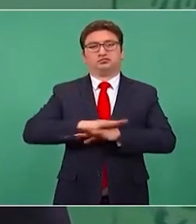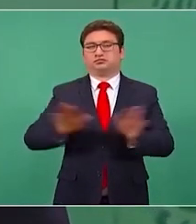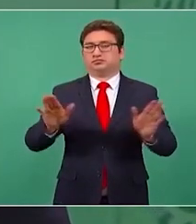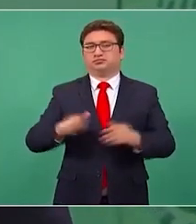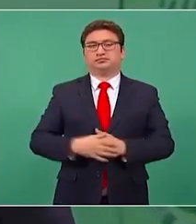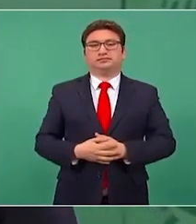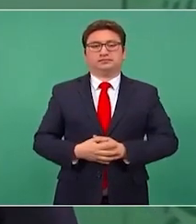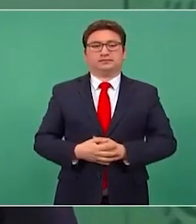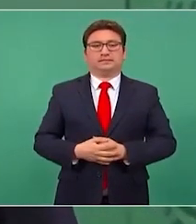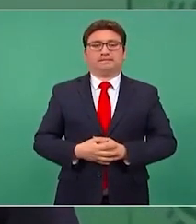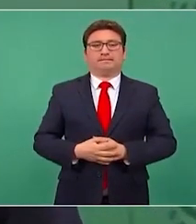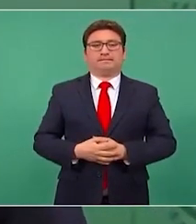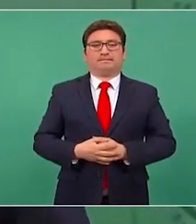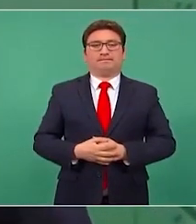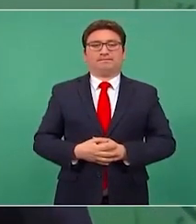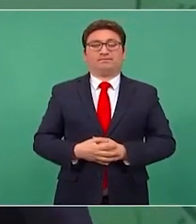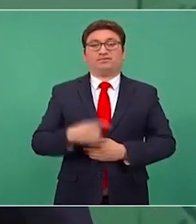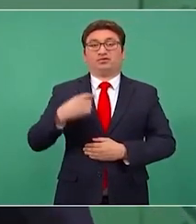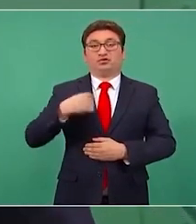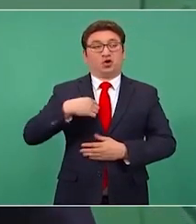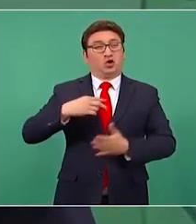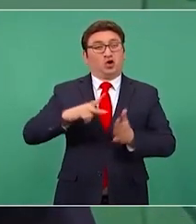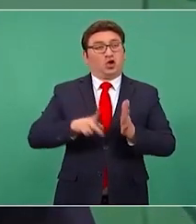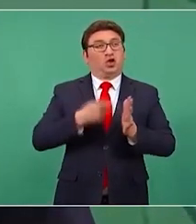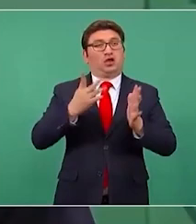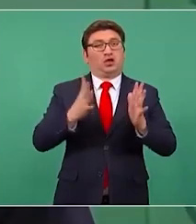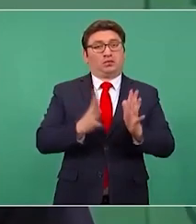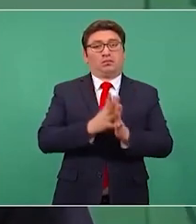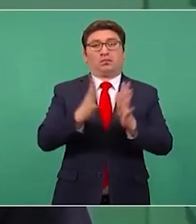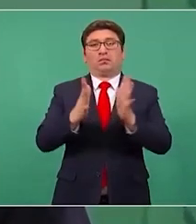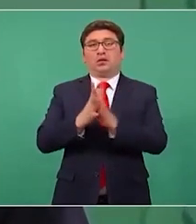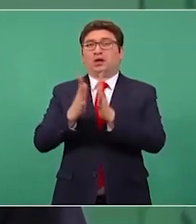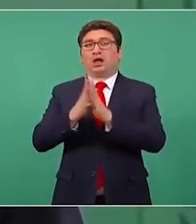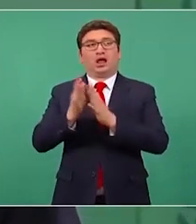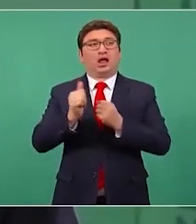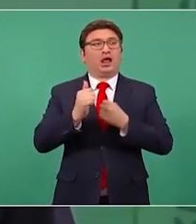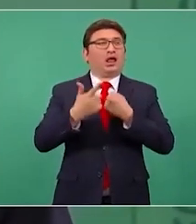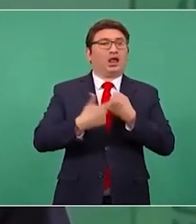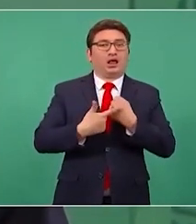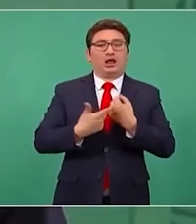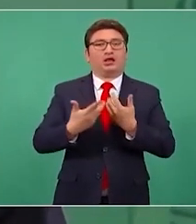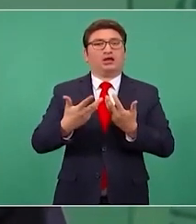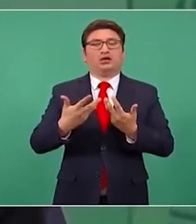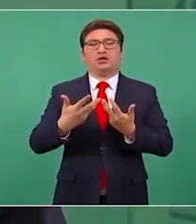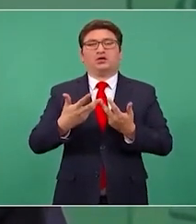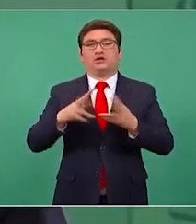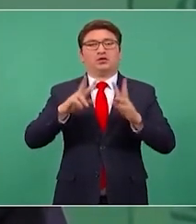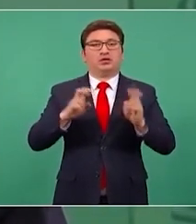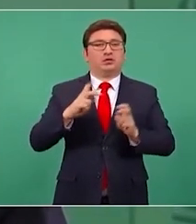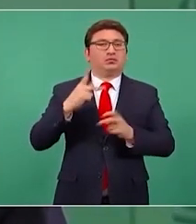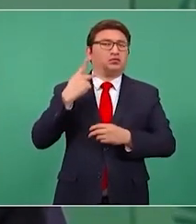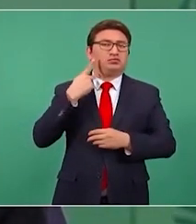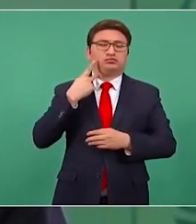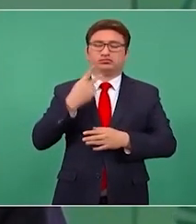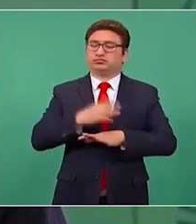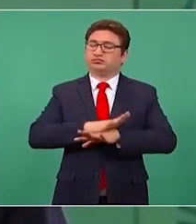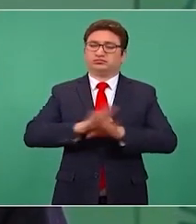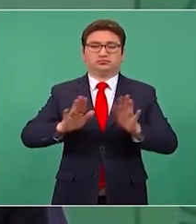no vuelvo a participar en actividades políticas,